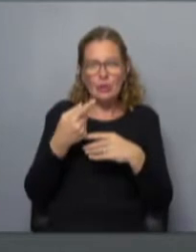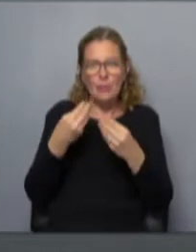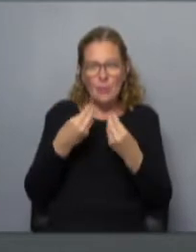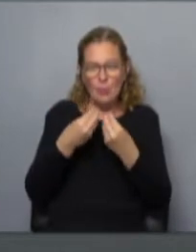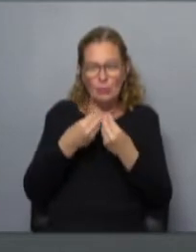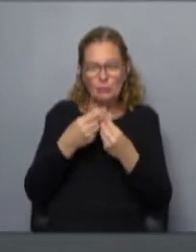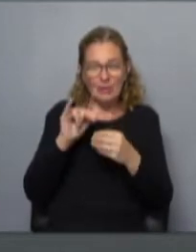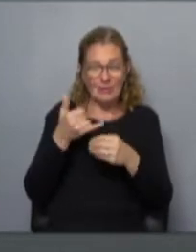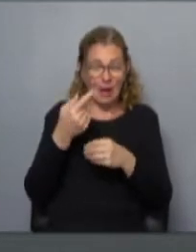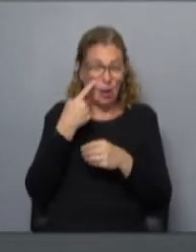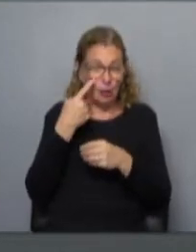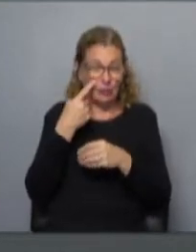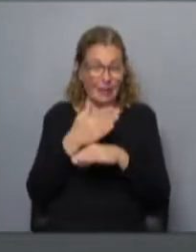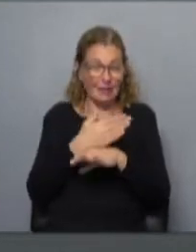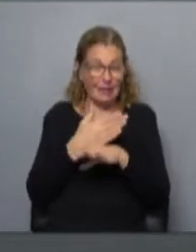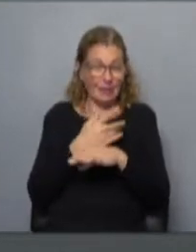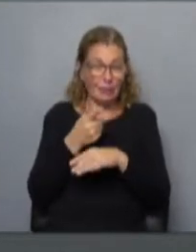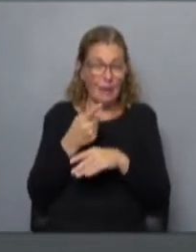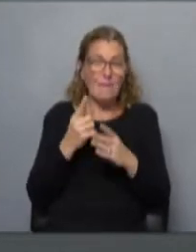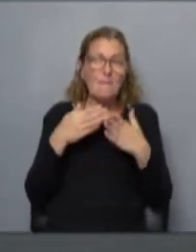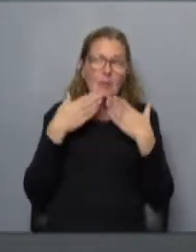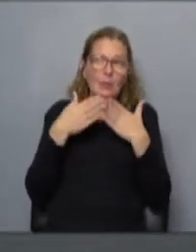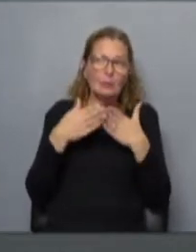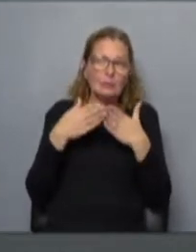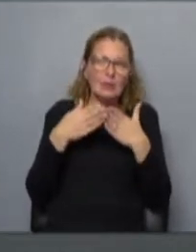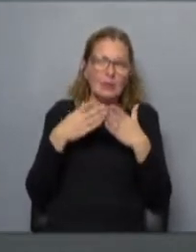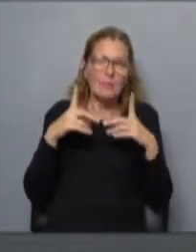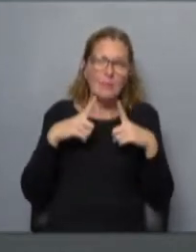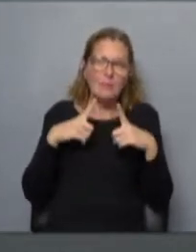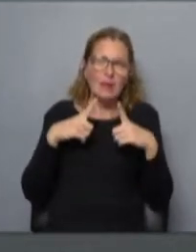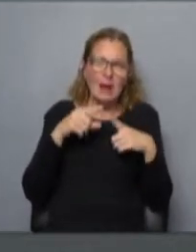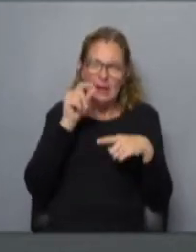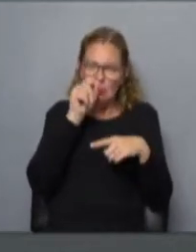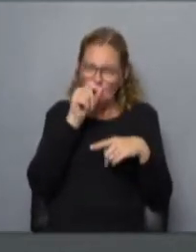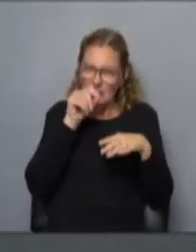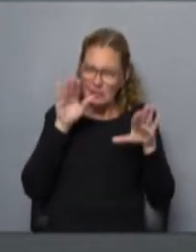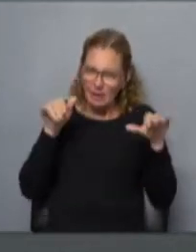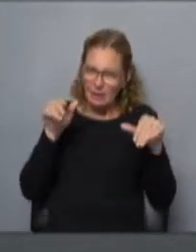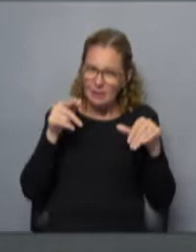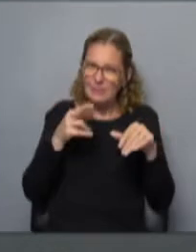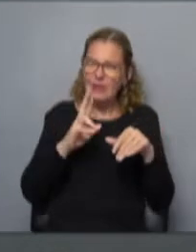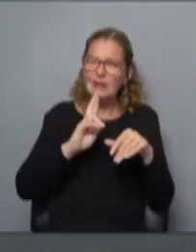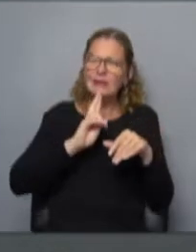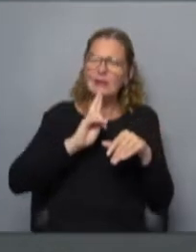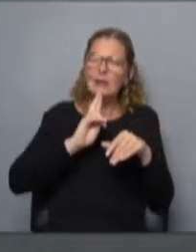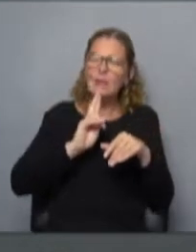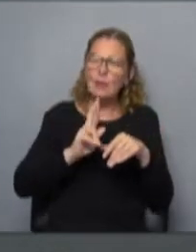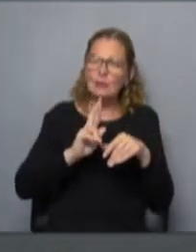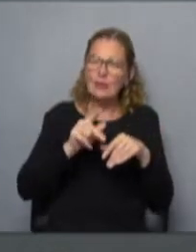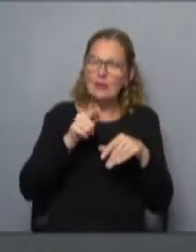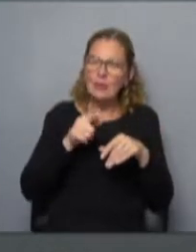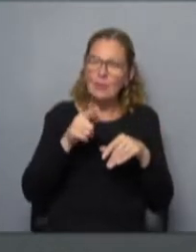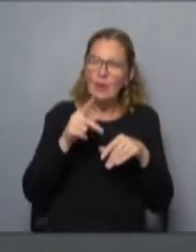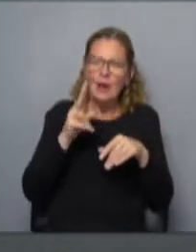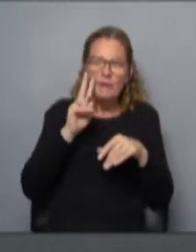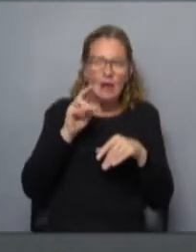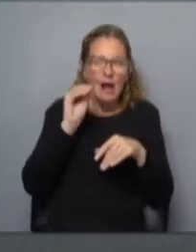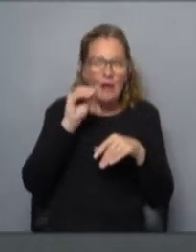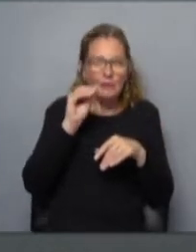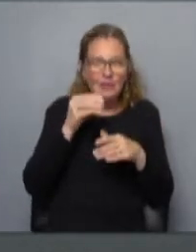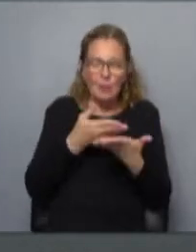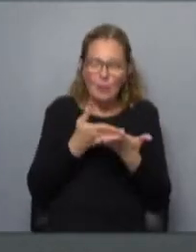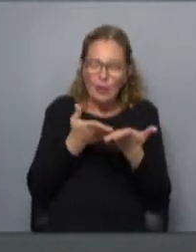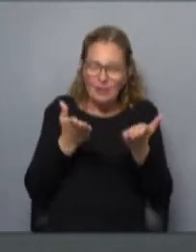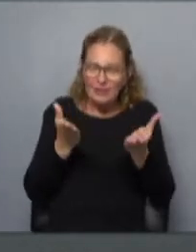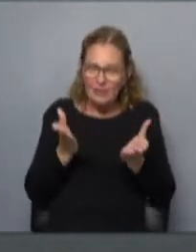muchísima, ya lo conocía de antes, y una de las grandes preguntas es, ¿qué hay que esperar de Twitter? Bueno, empieza a responderlo a continuación, a tratar de advertir ese escenario